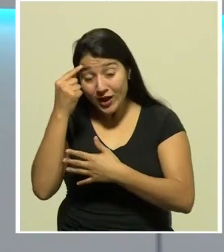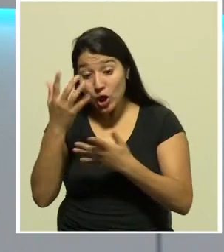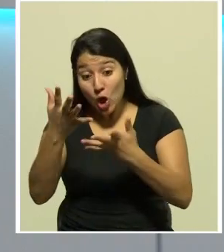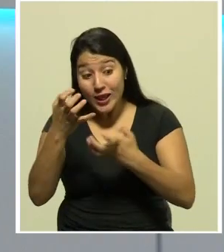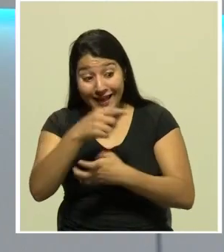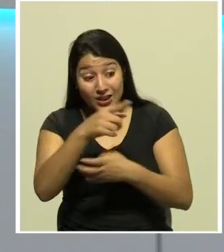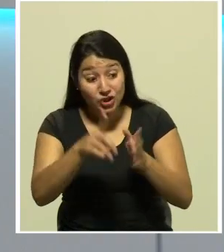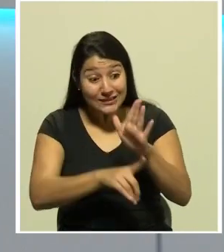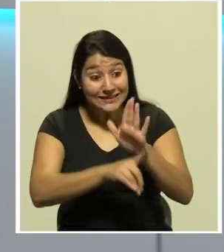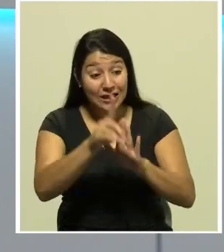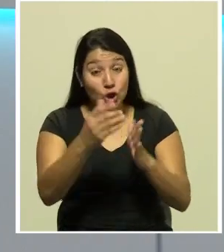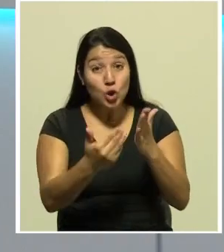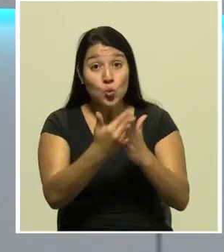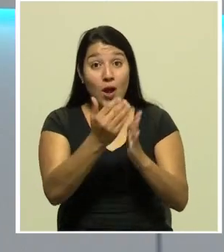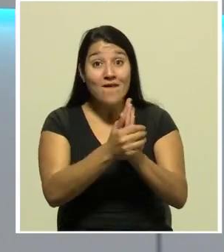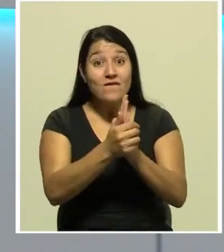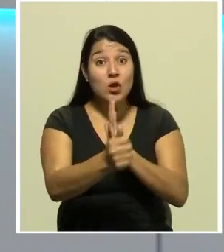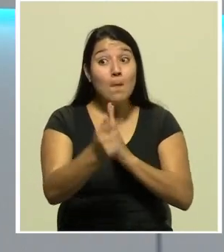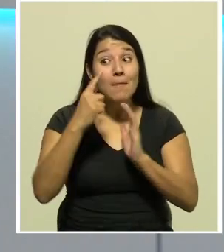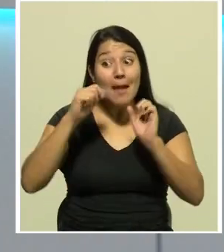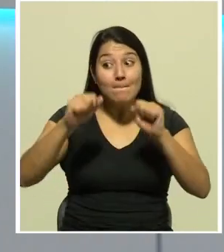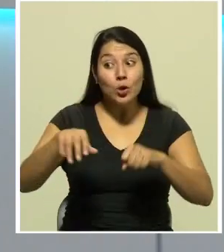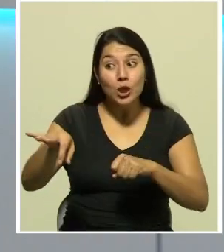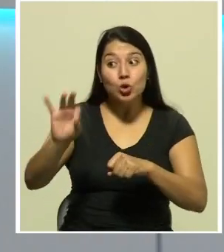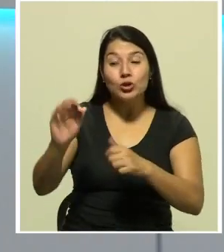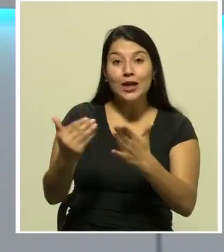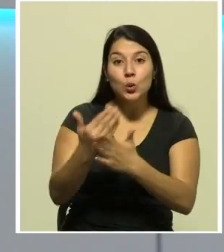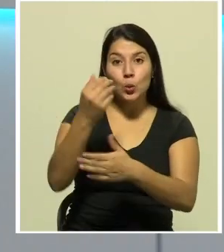que le permitan obtener un nuevo empleo